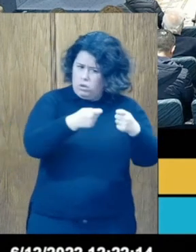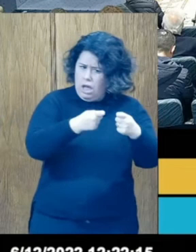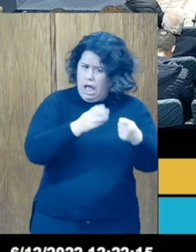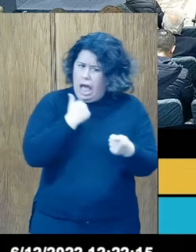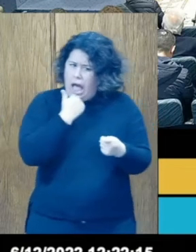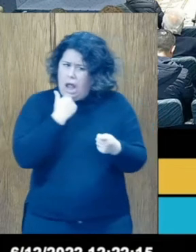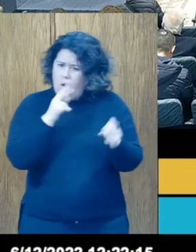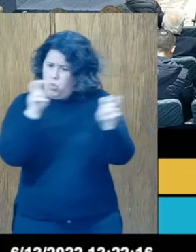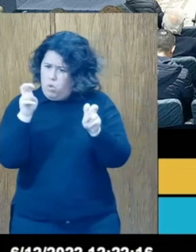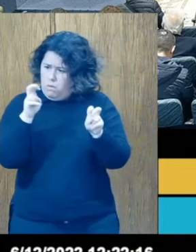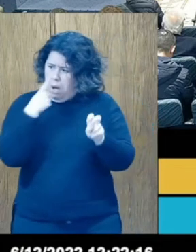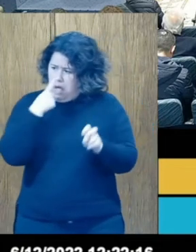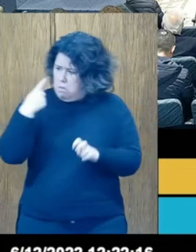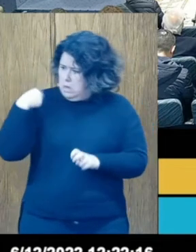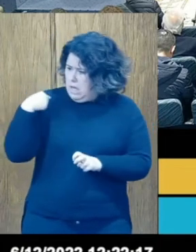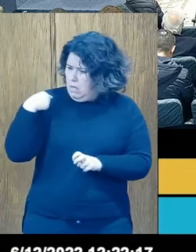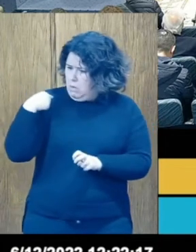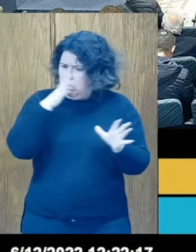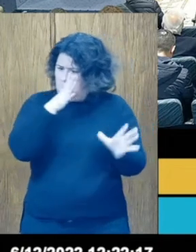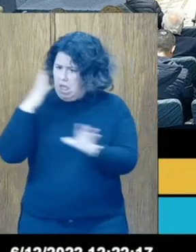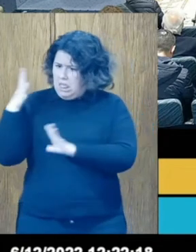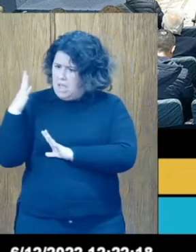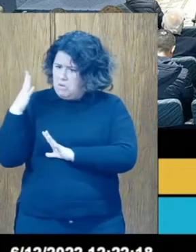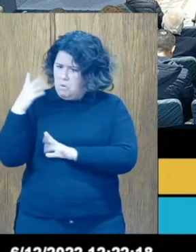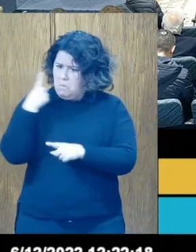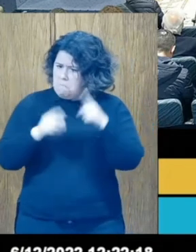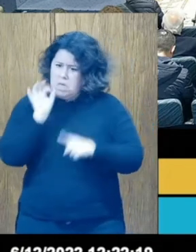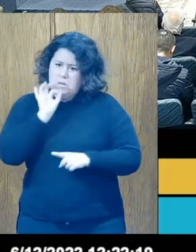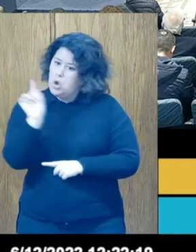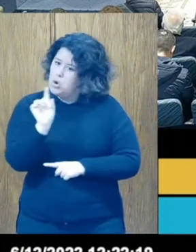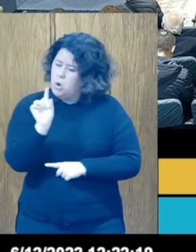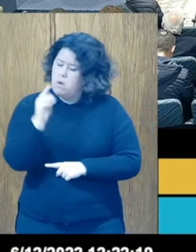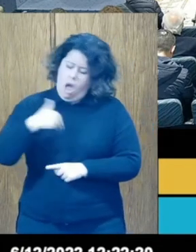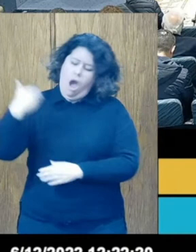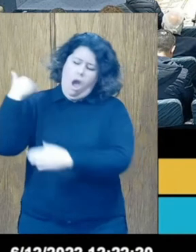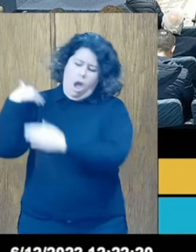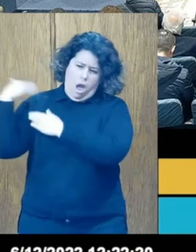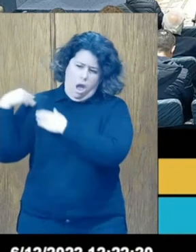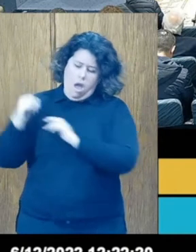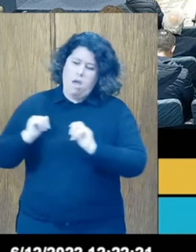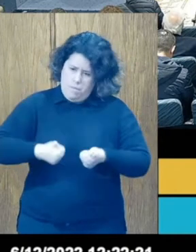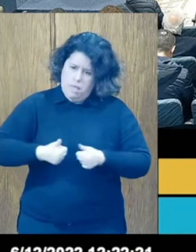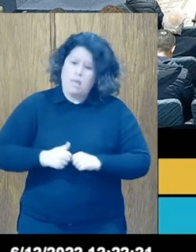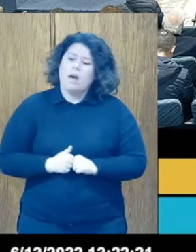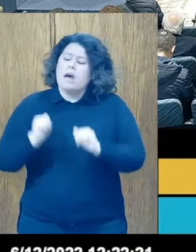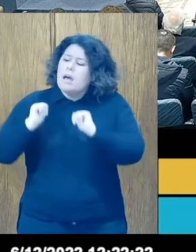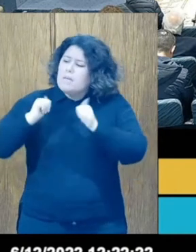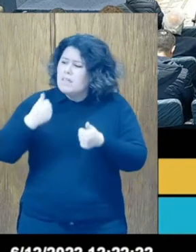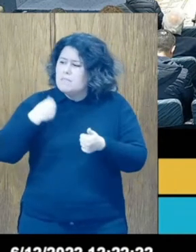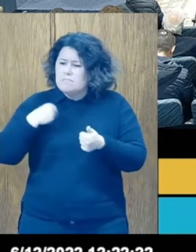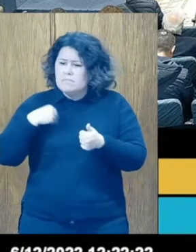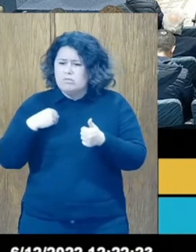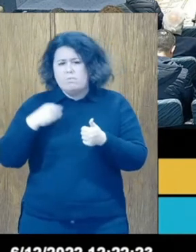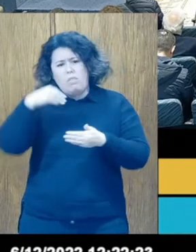último año o de la última década o de medio siglo. Viene de mucho más atrás, de una organización interna del Estado